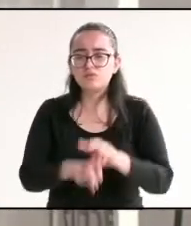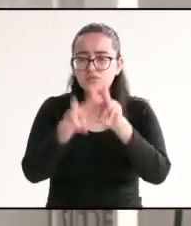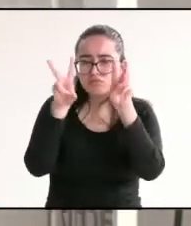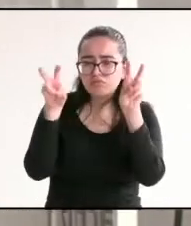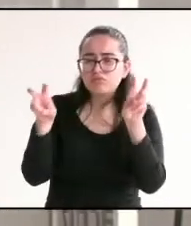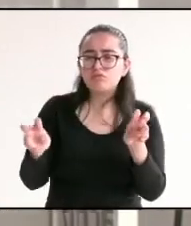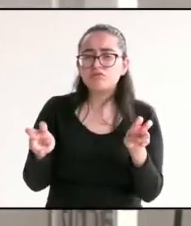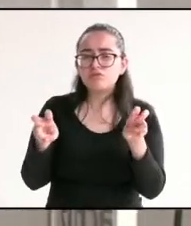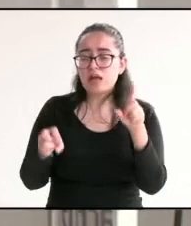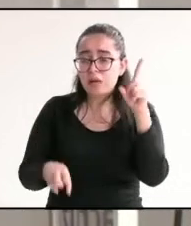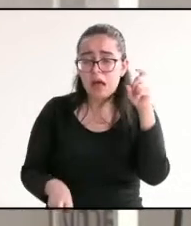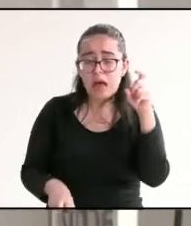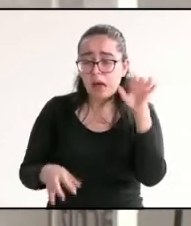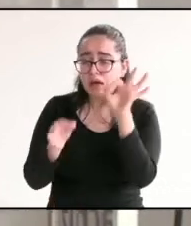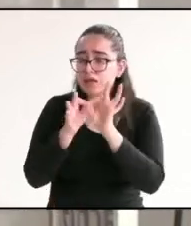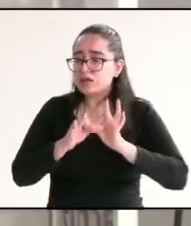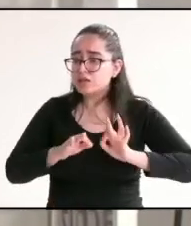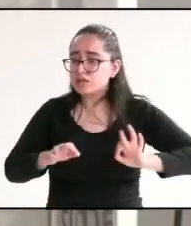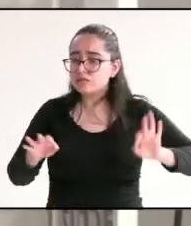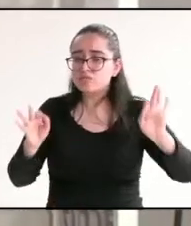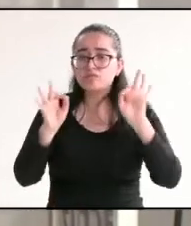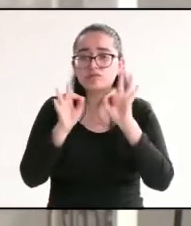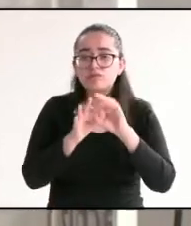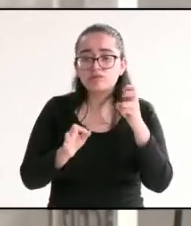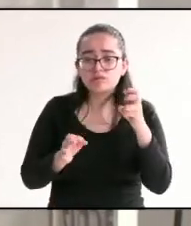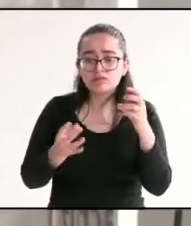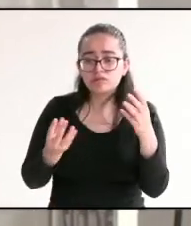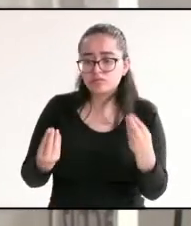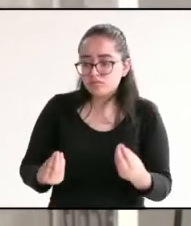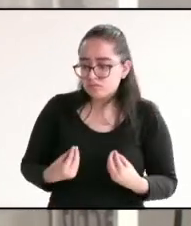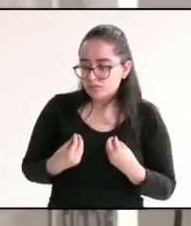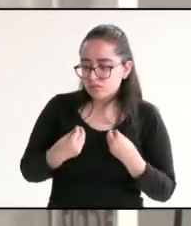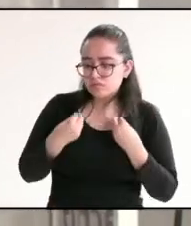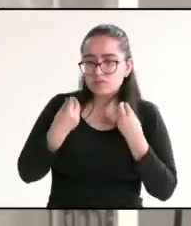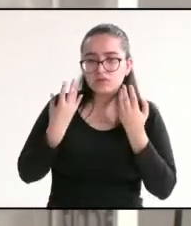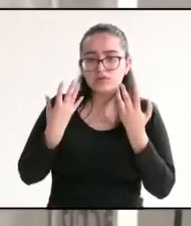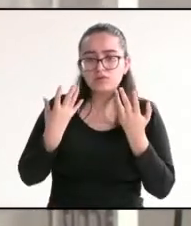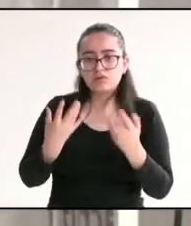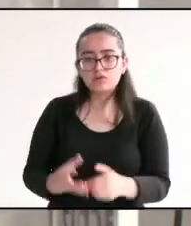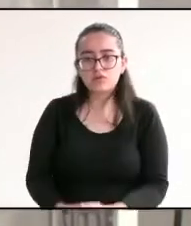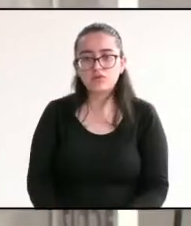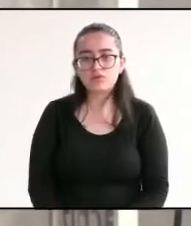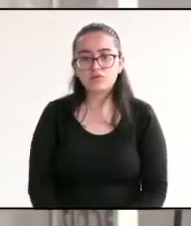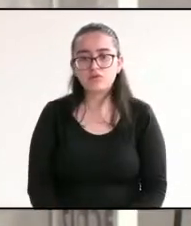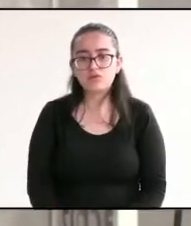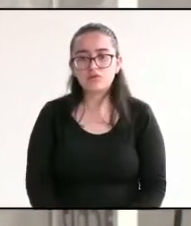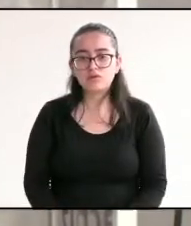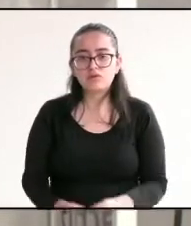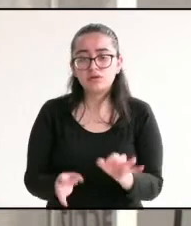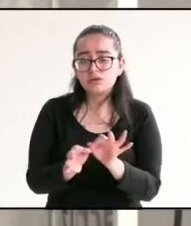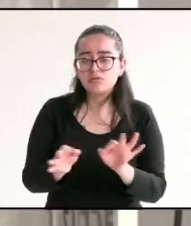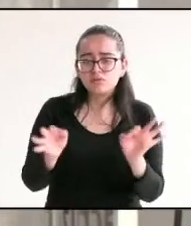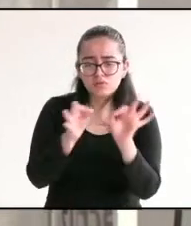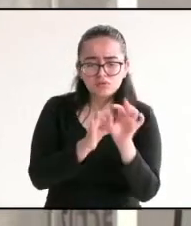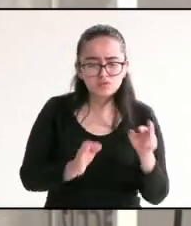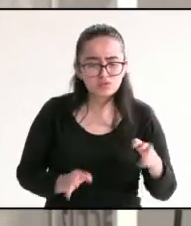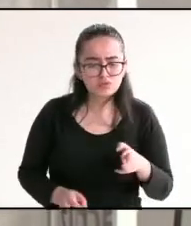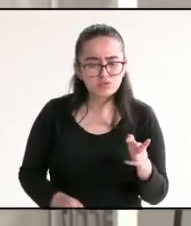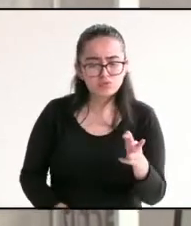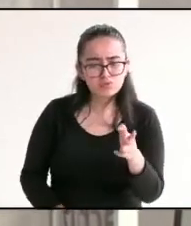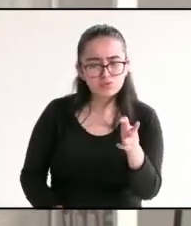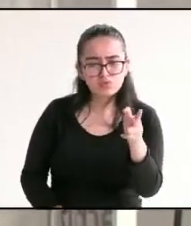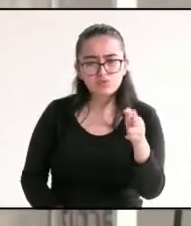es el agua, es lo que nos da la vida. Como tal, nosotros tenemos un importante río, un